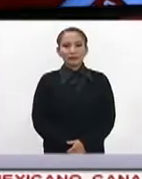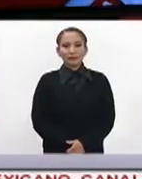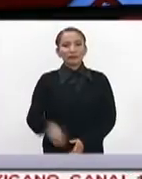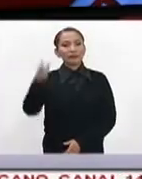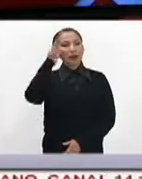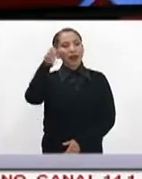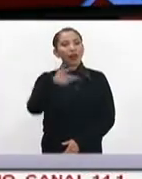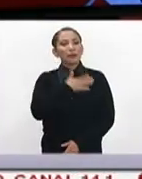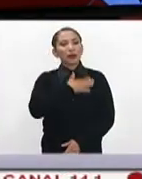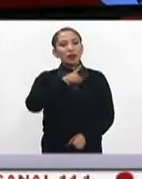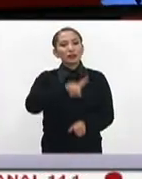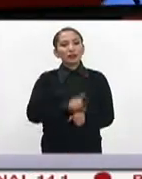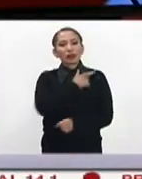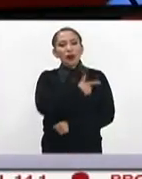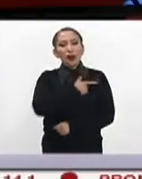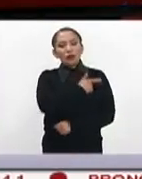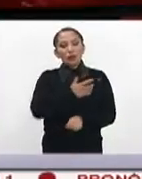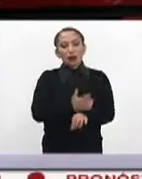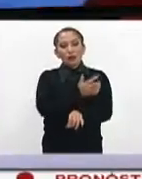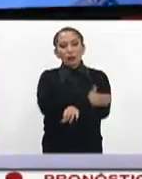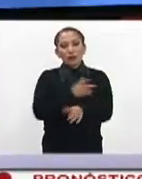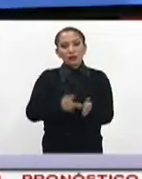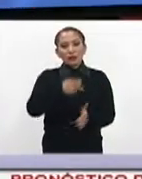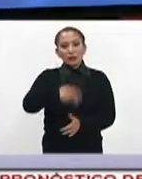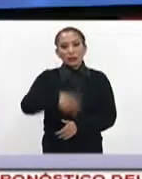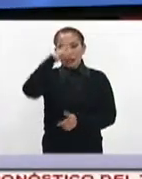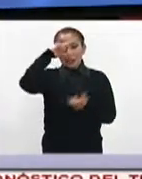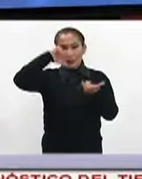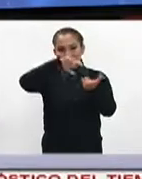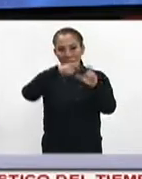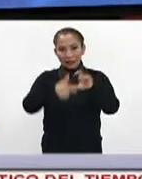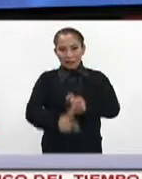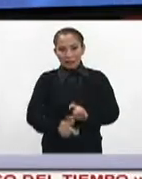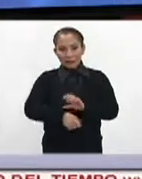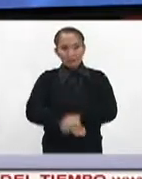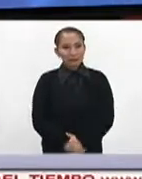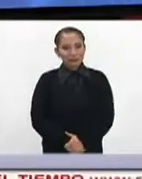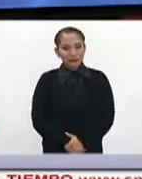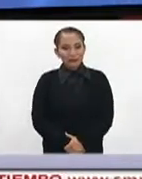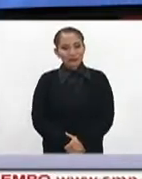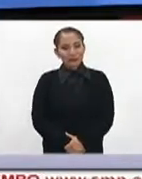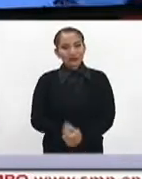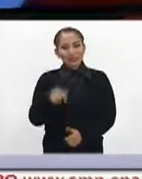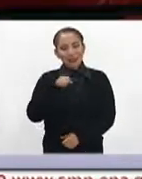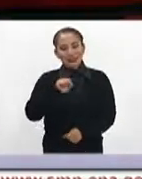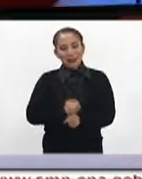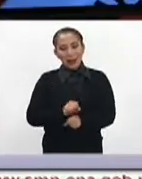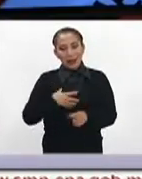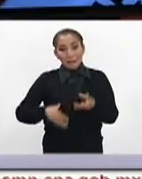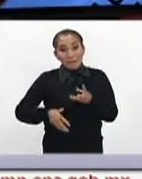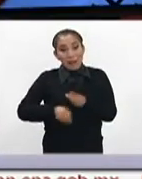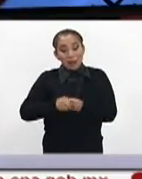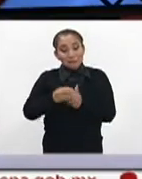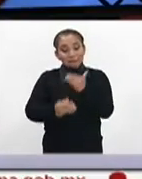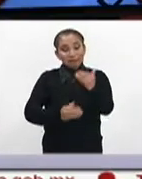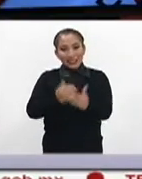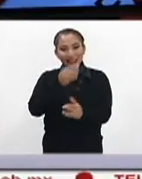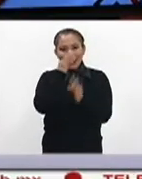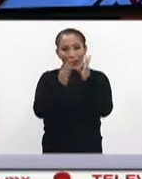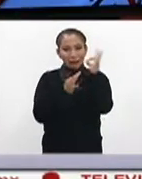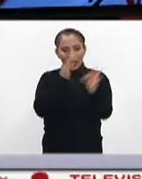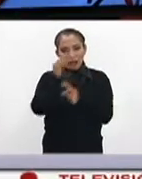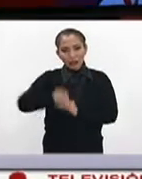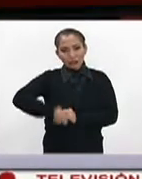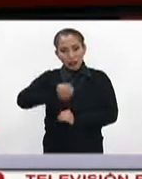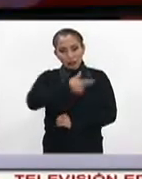Hola, ¿qué tal? Muy buenos días. Qué gusto que nos acompañe en una edición más de México al Día, una semana más de este noticiero.